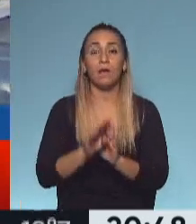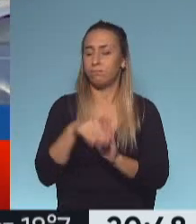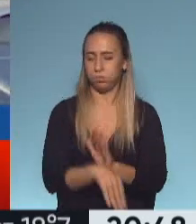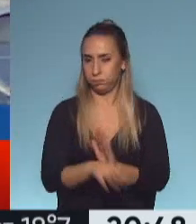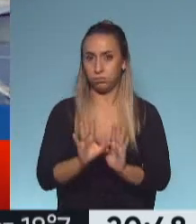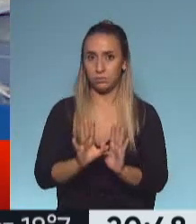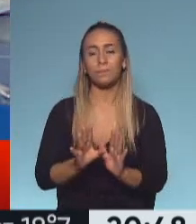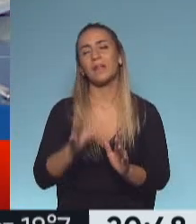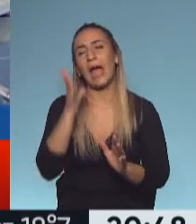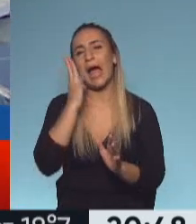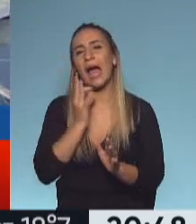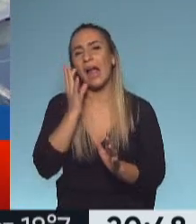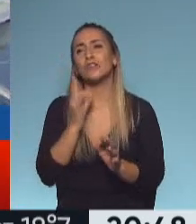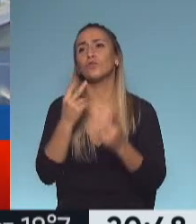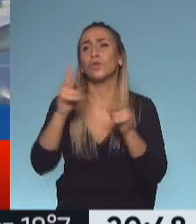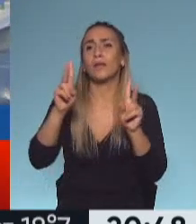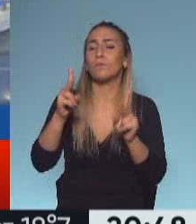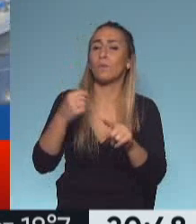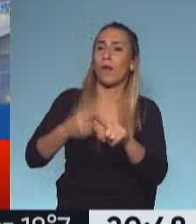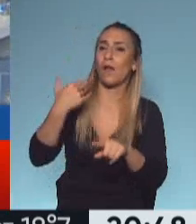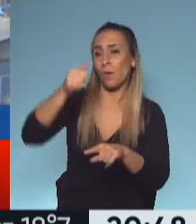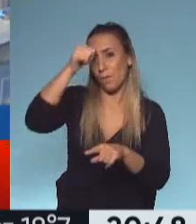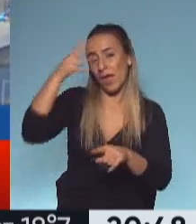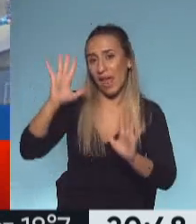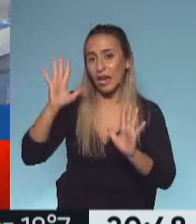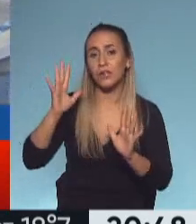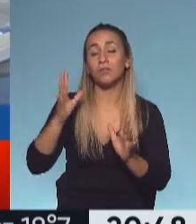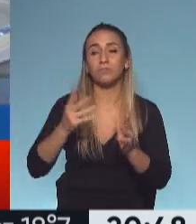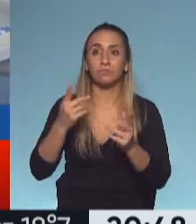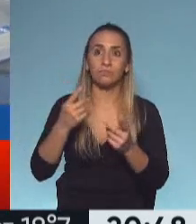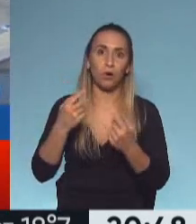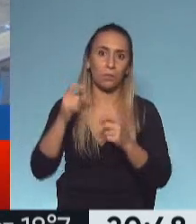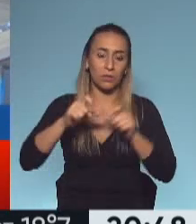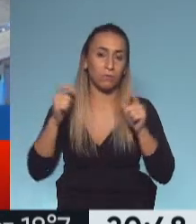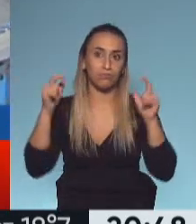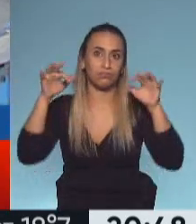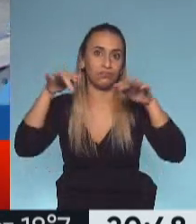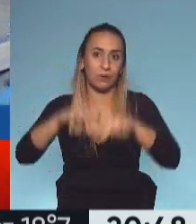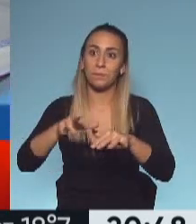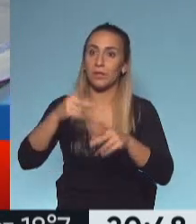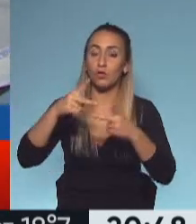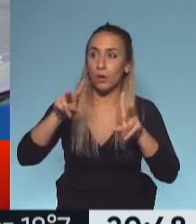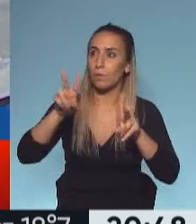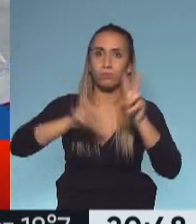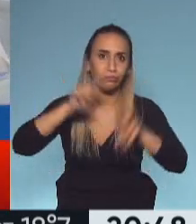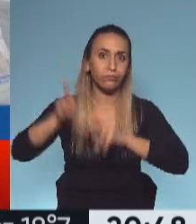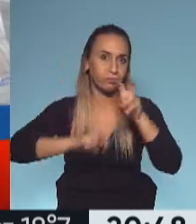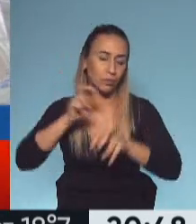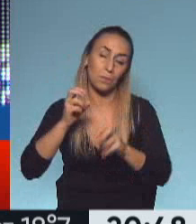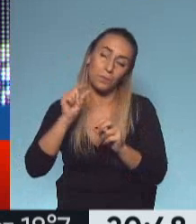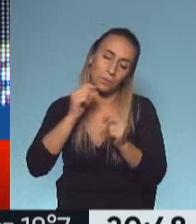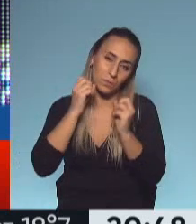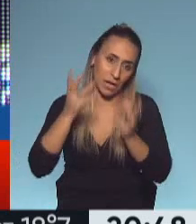dejaron en algunos lugares del país ingresos superiores a lo imaginado en cuanto al sector turístico, igualmente el